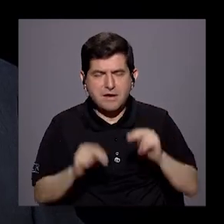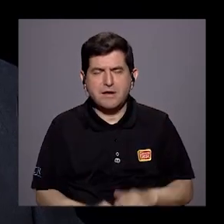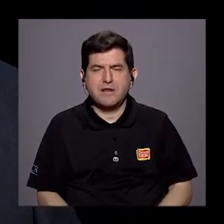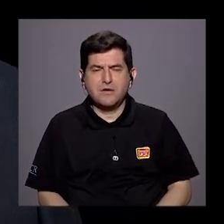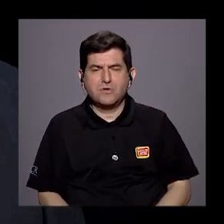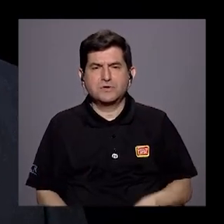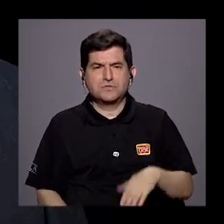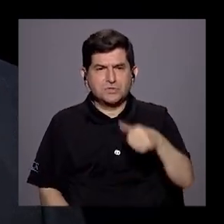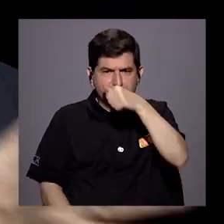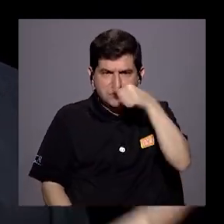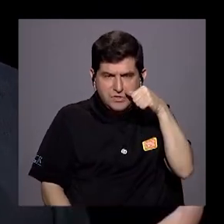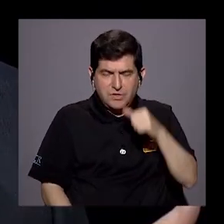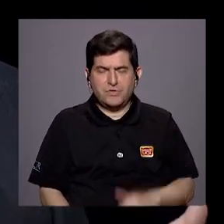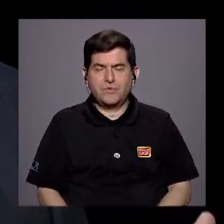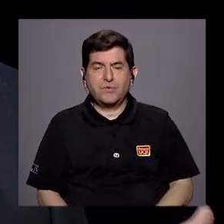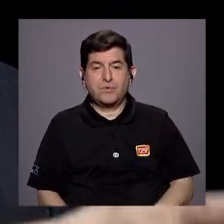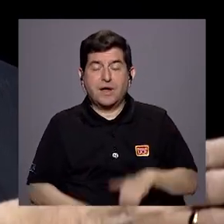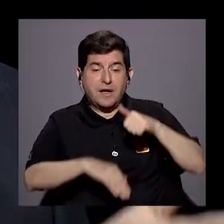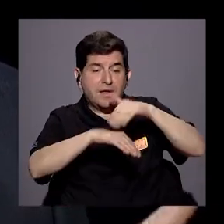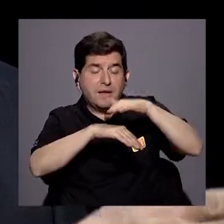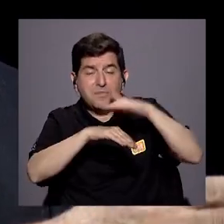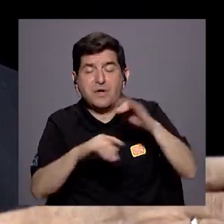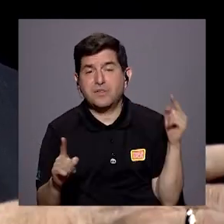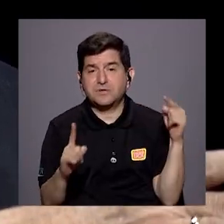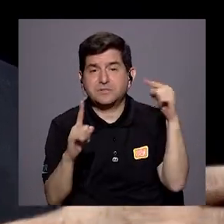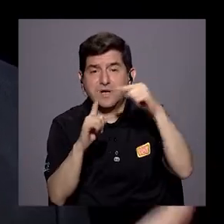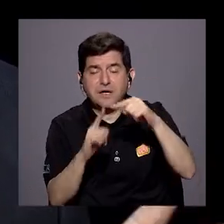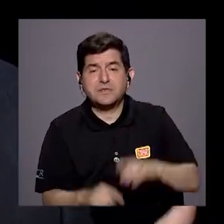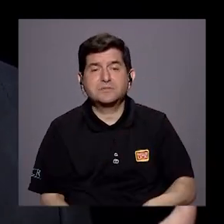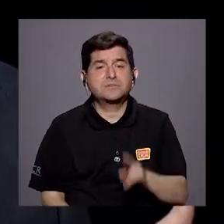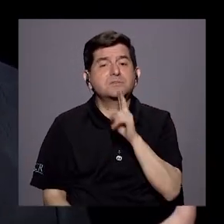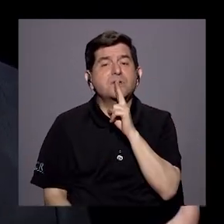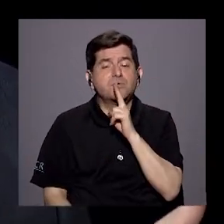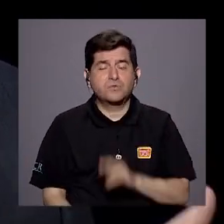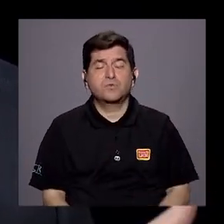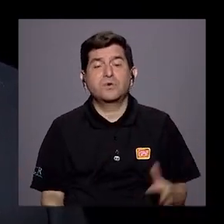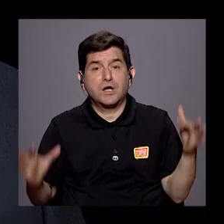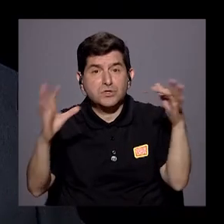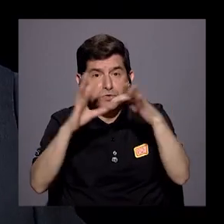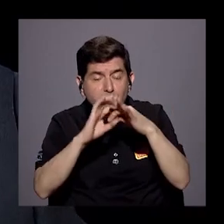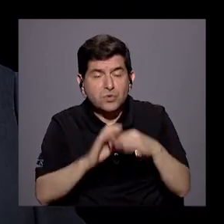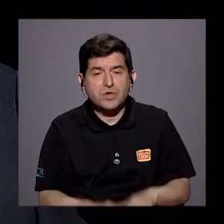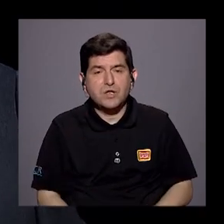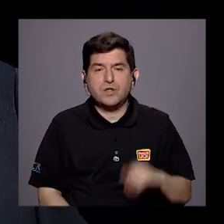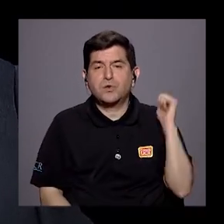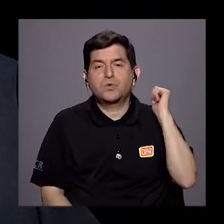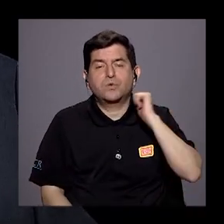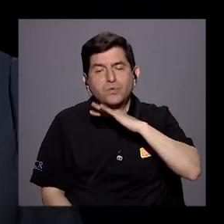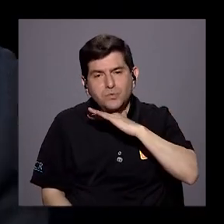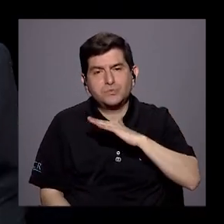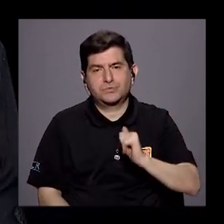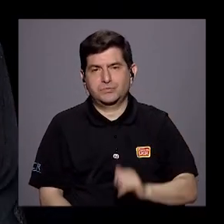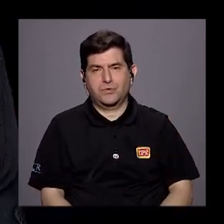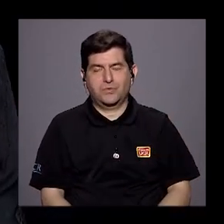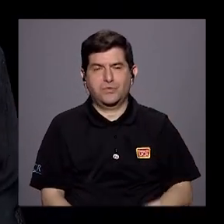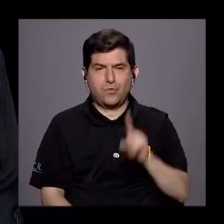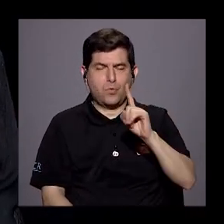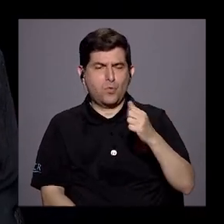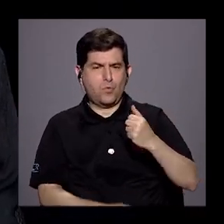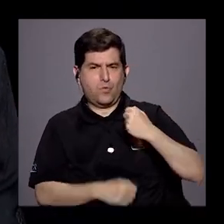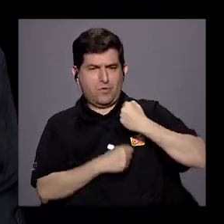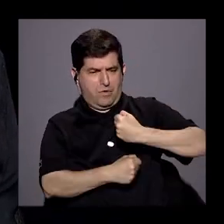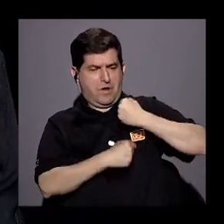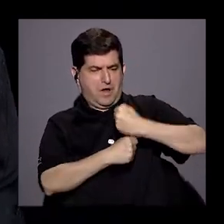del gobierno. Y ahí van a Honduras, donde también esto está ligado con el tema de la corrupción, ¿verdad? Un ejército